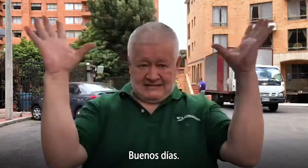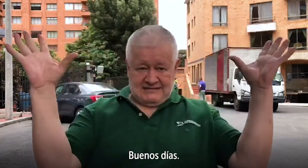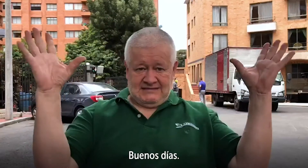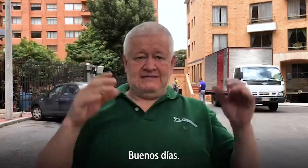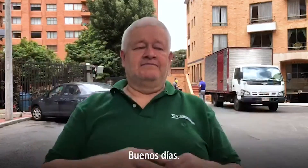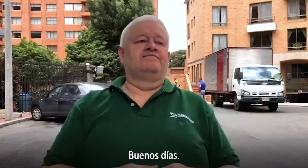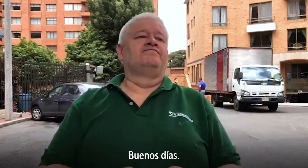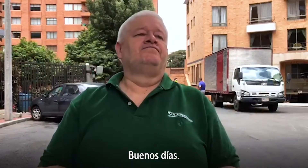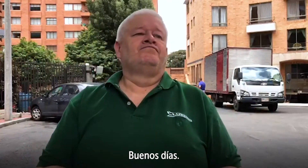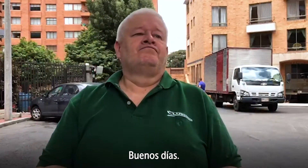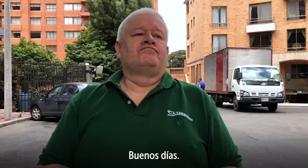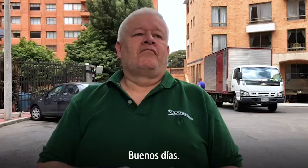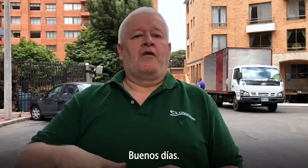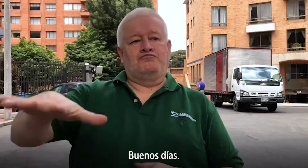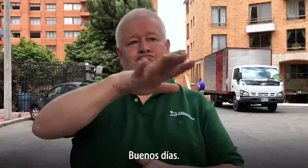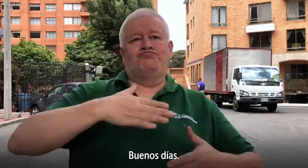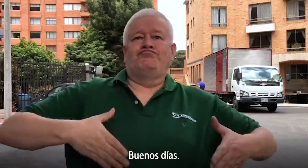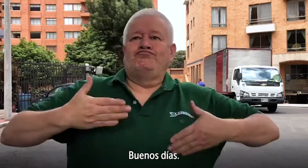Buenos días.